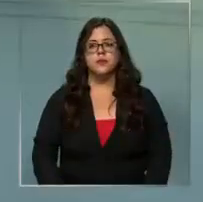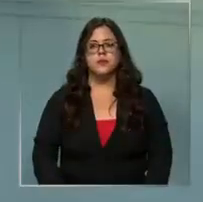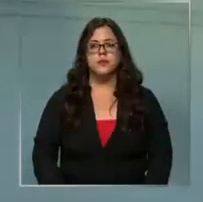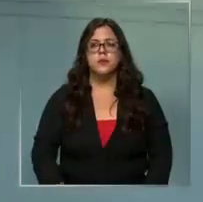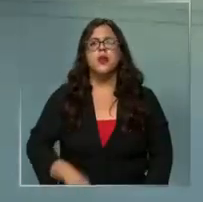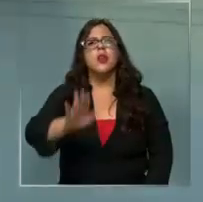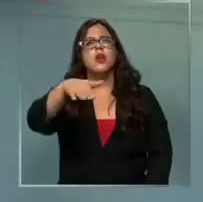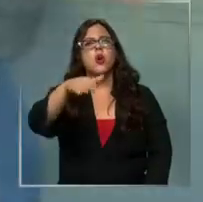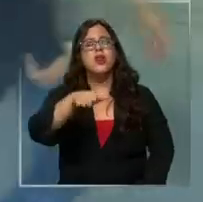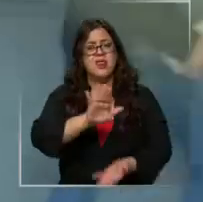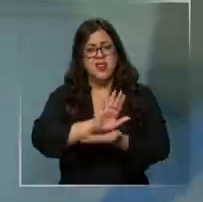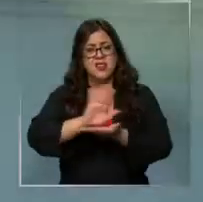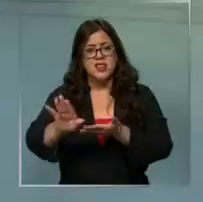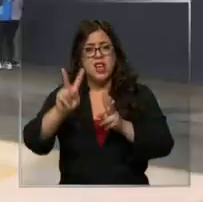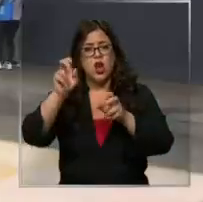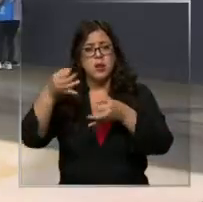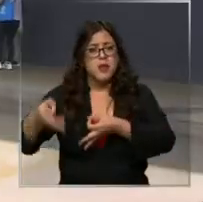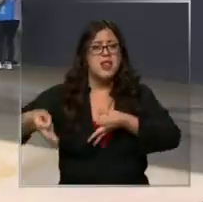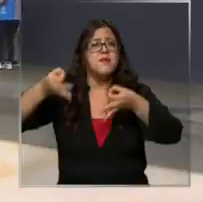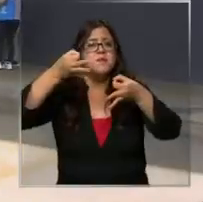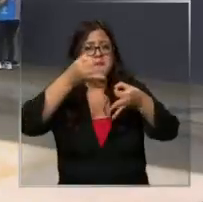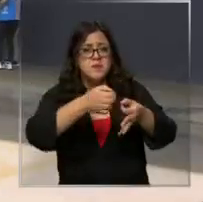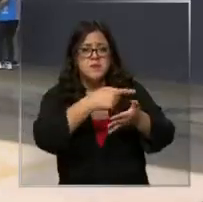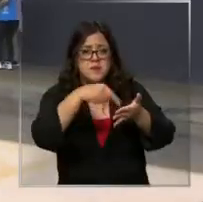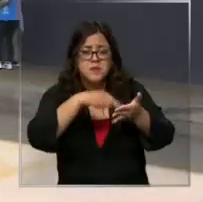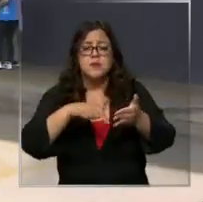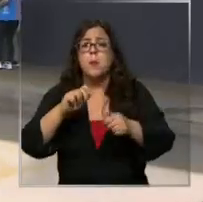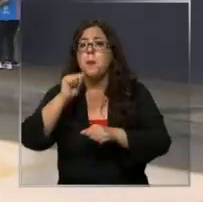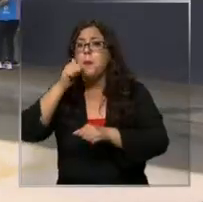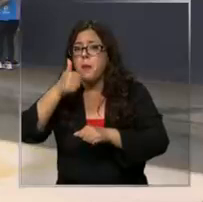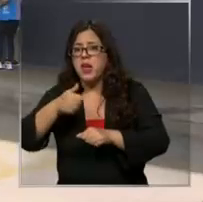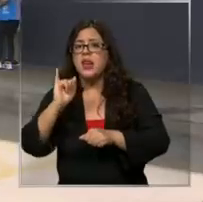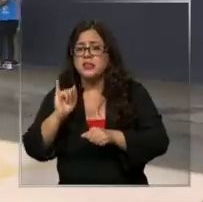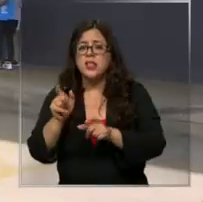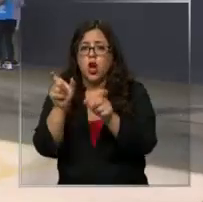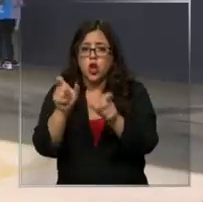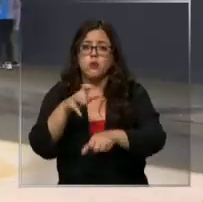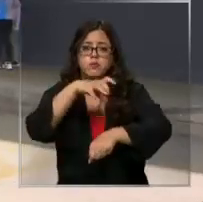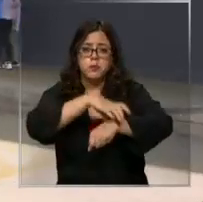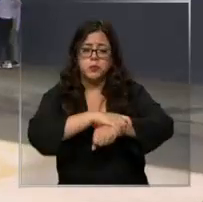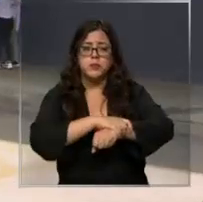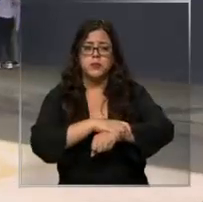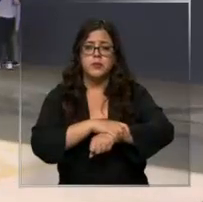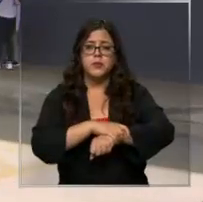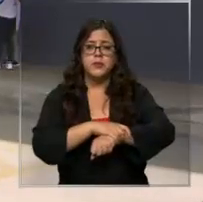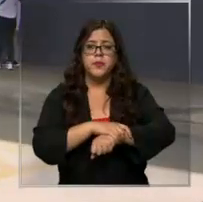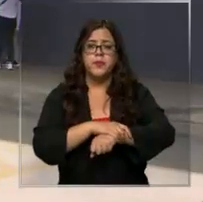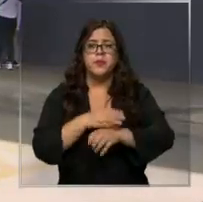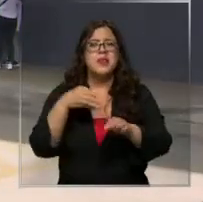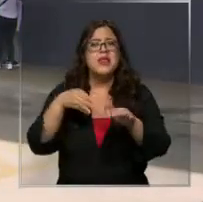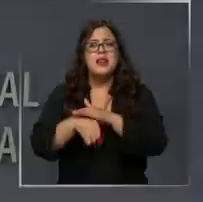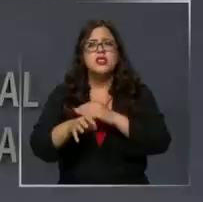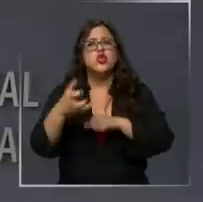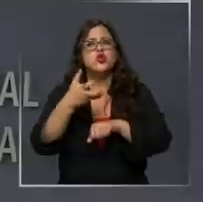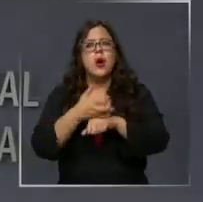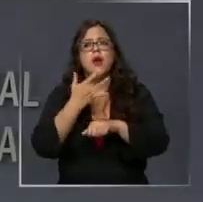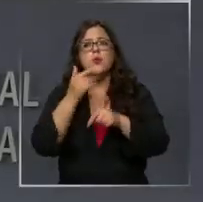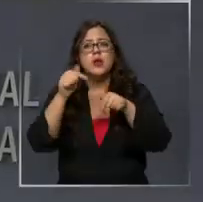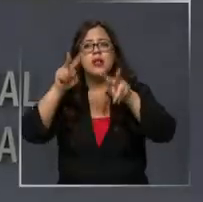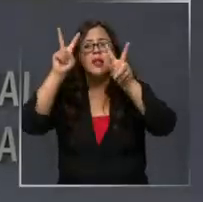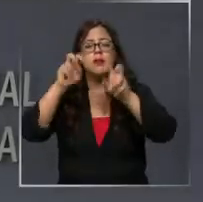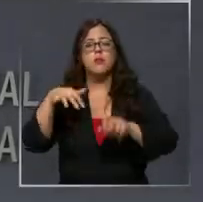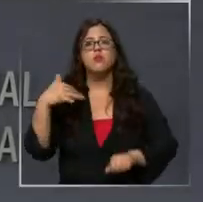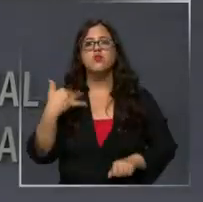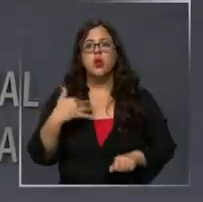Patricio, rechazado entonces ya ese recurso de amparo, entiendo que mañana sería el control de detención. ¿Qué tanto acceso va haber? Porque evidentemente en estos casos es